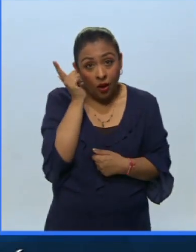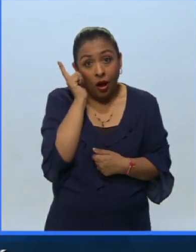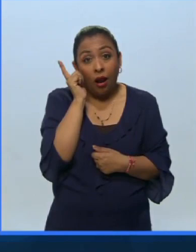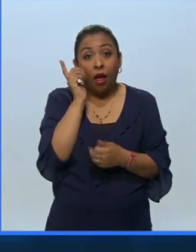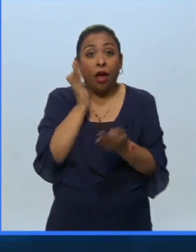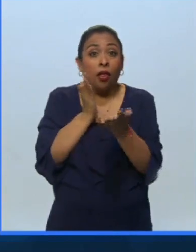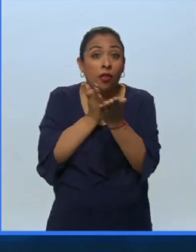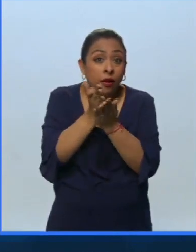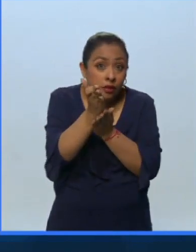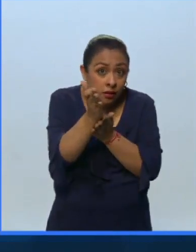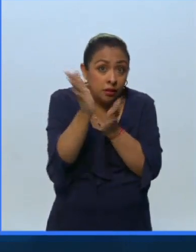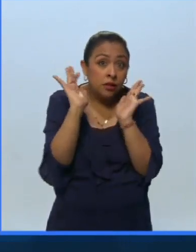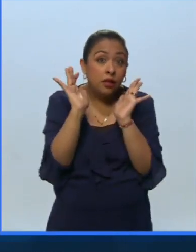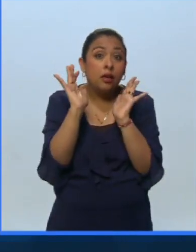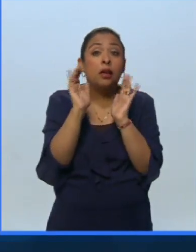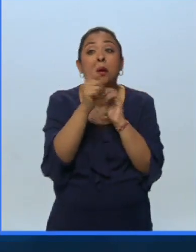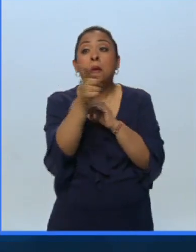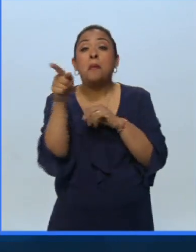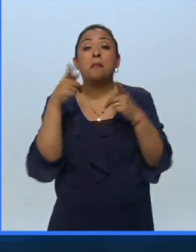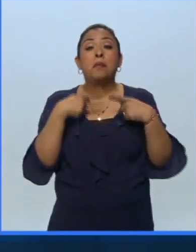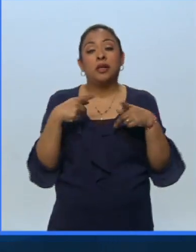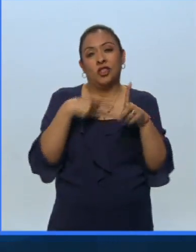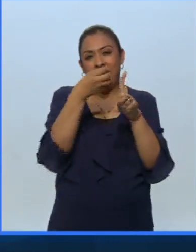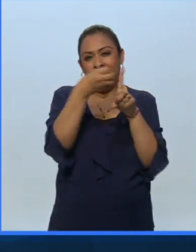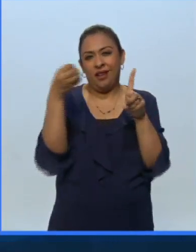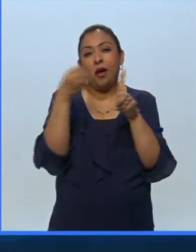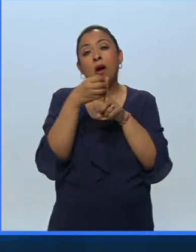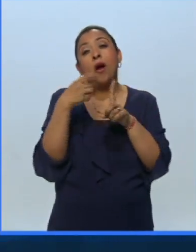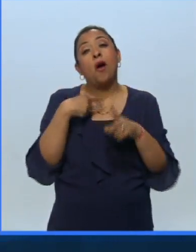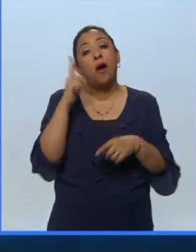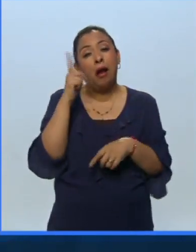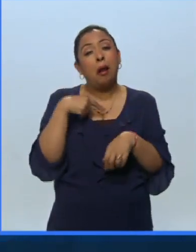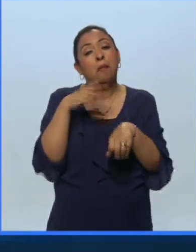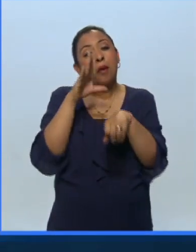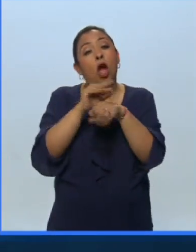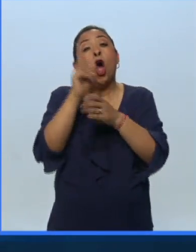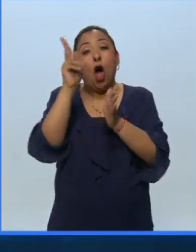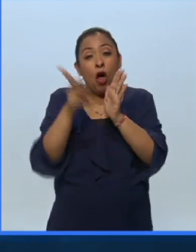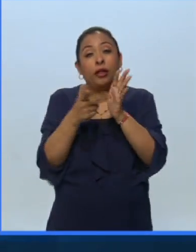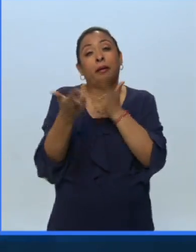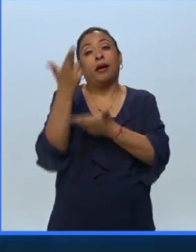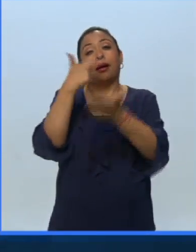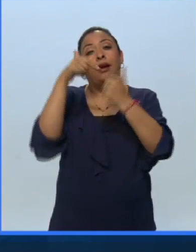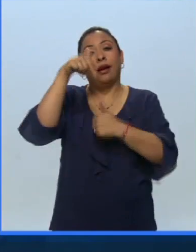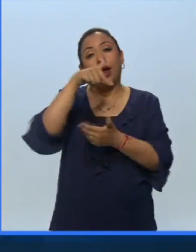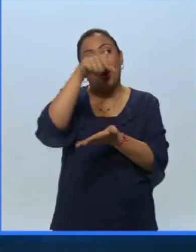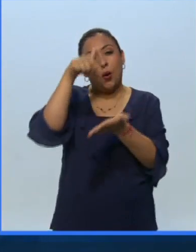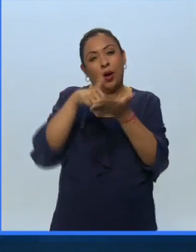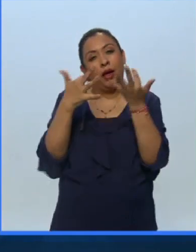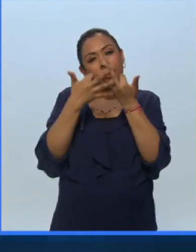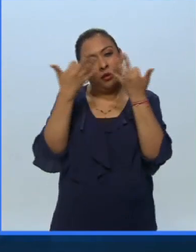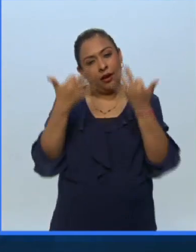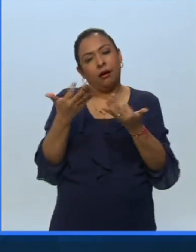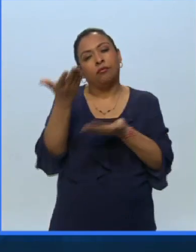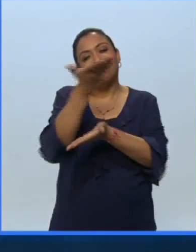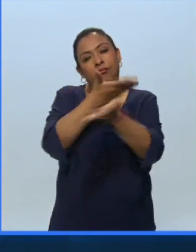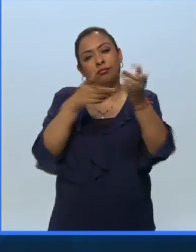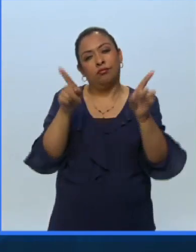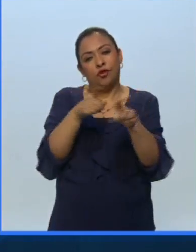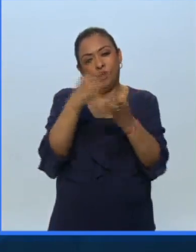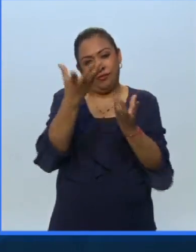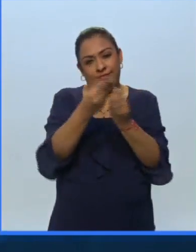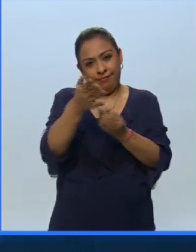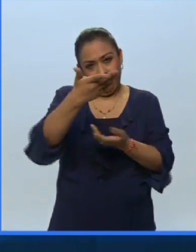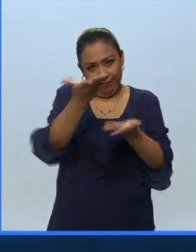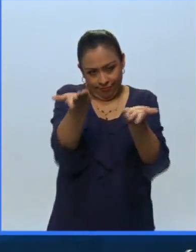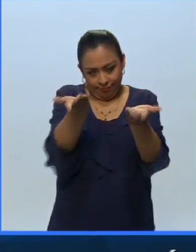destino y los organizadores del festival me permitan el honor de volver a estar en estas tierras para volver a compartir música con todos